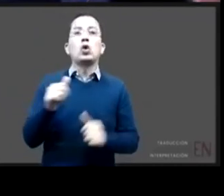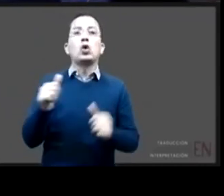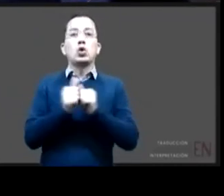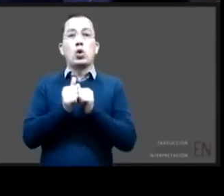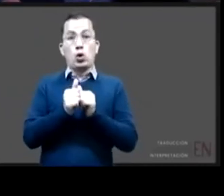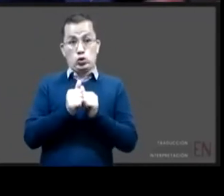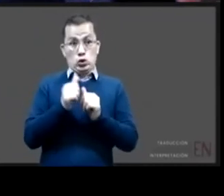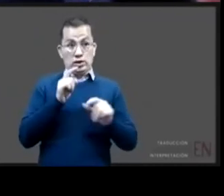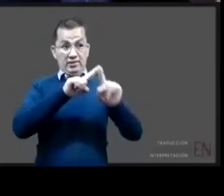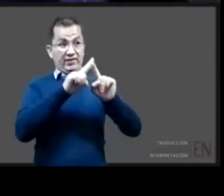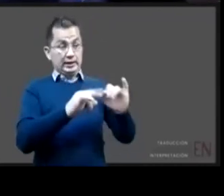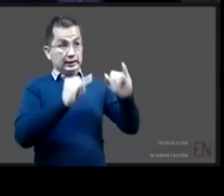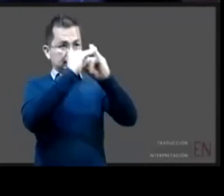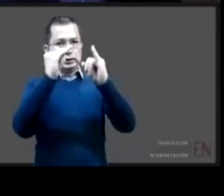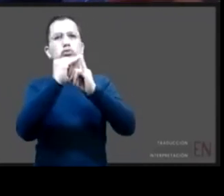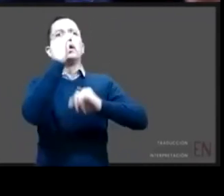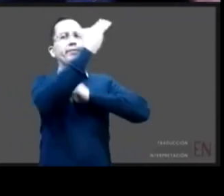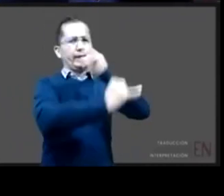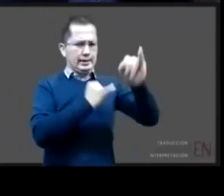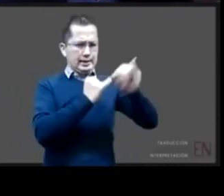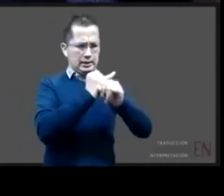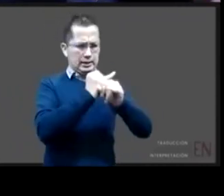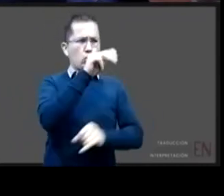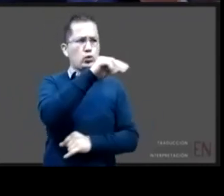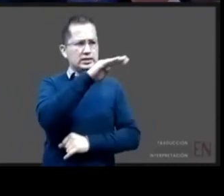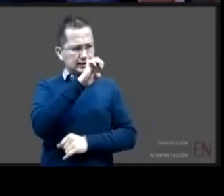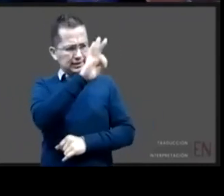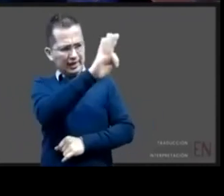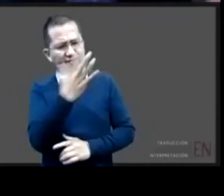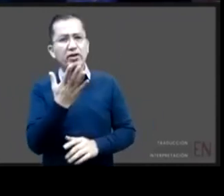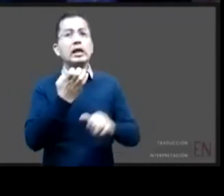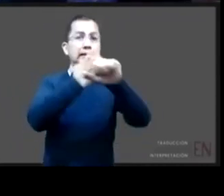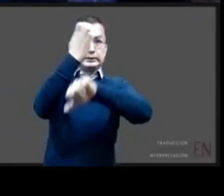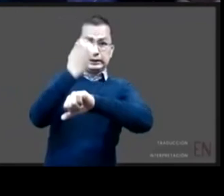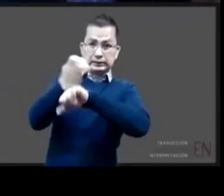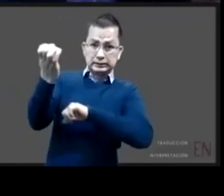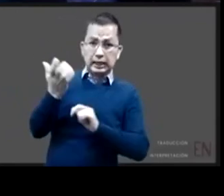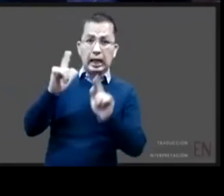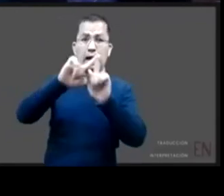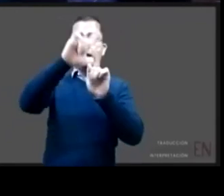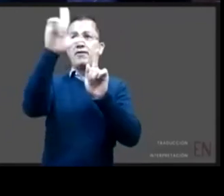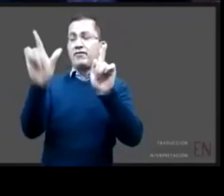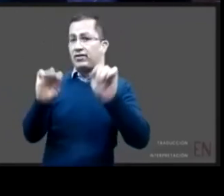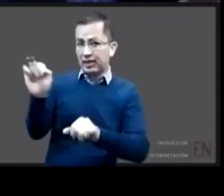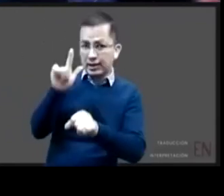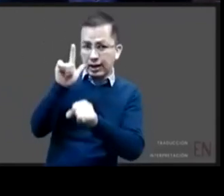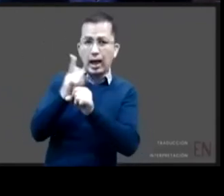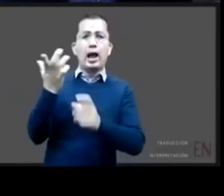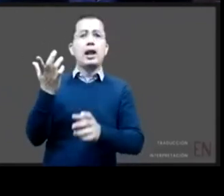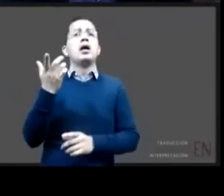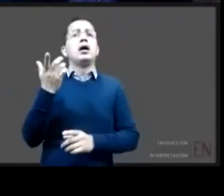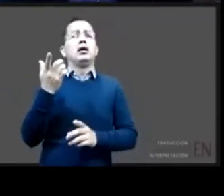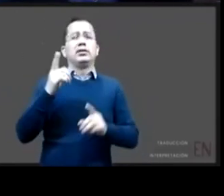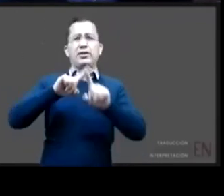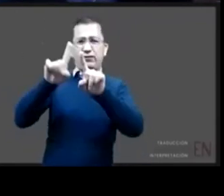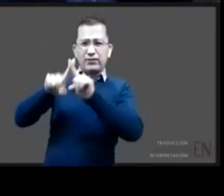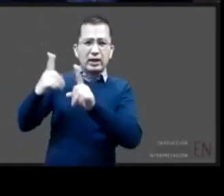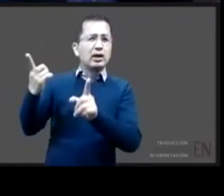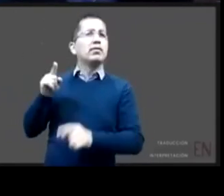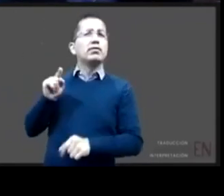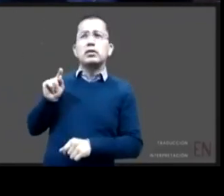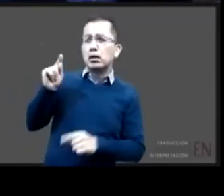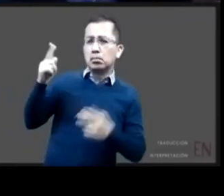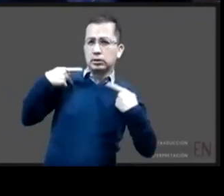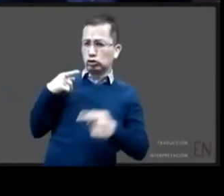nacionales instituciones públicas también especialistas profesionales como como alina organizaciones de redes